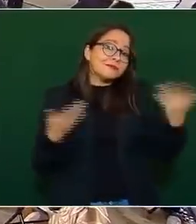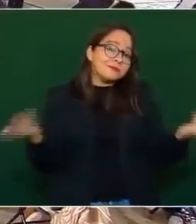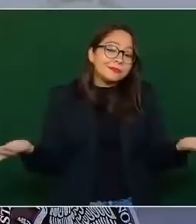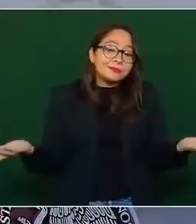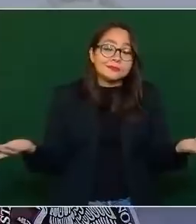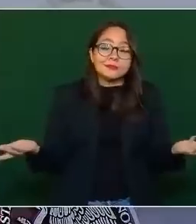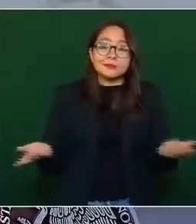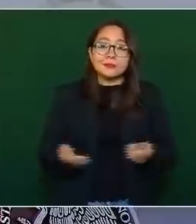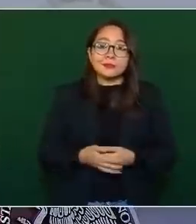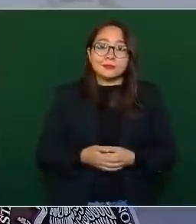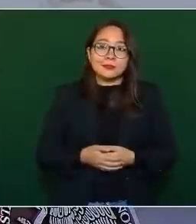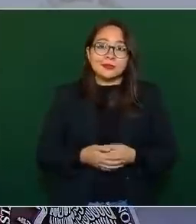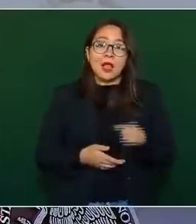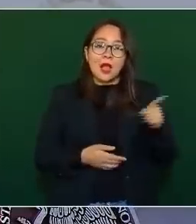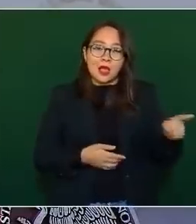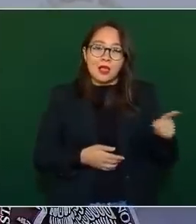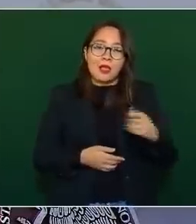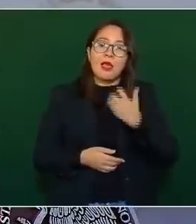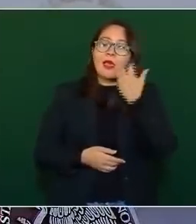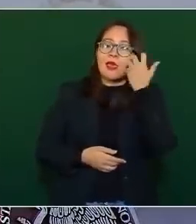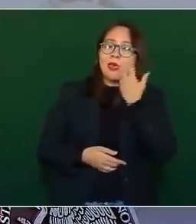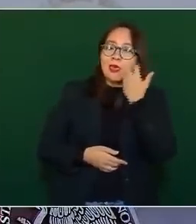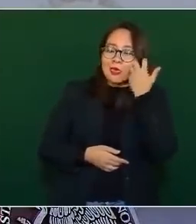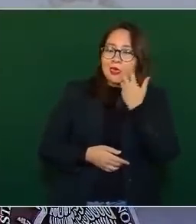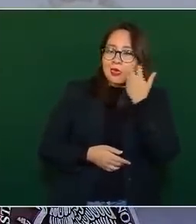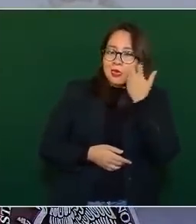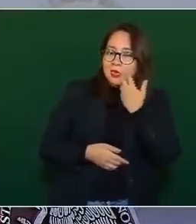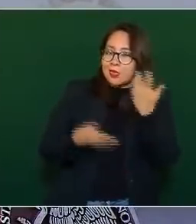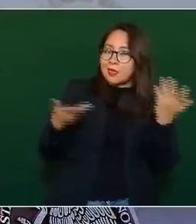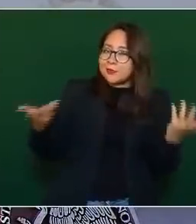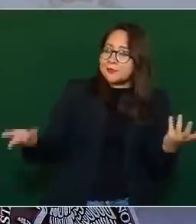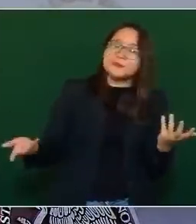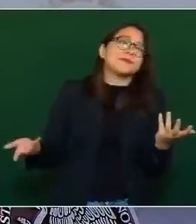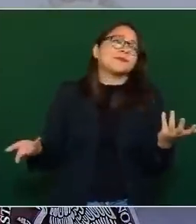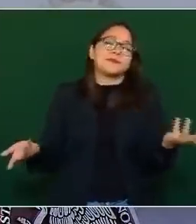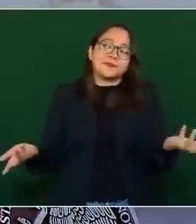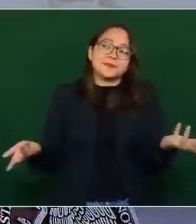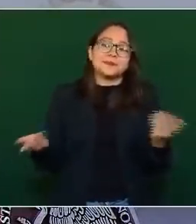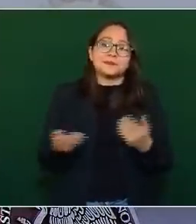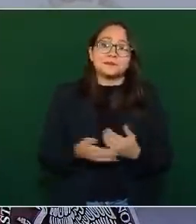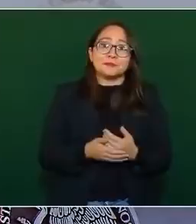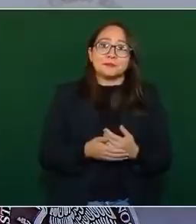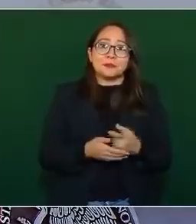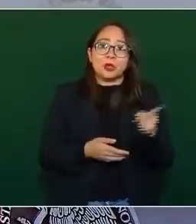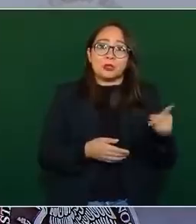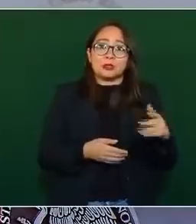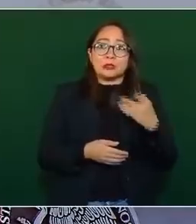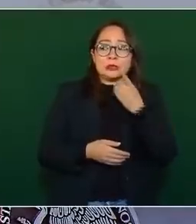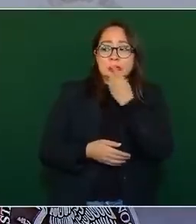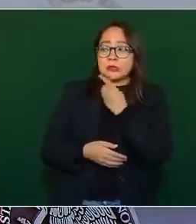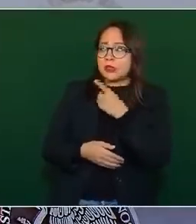entonces de manera mañosa me echa la culpa